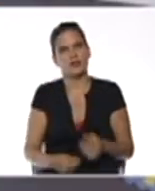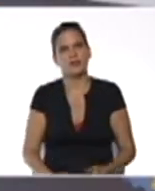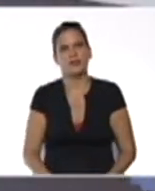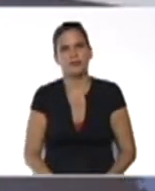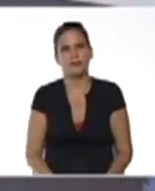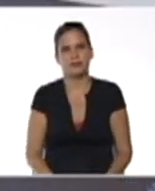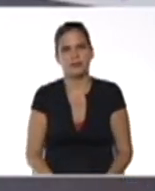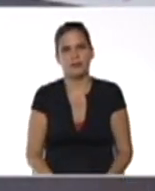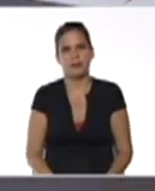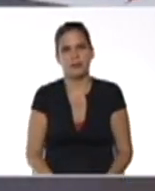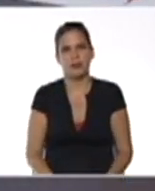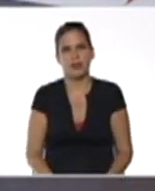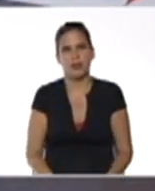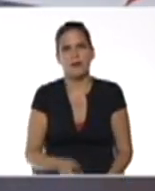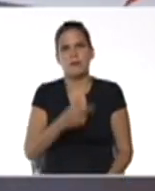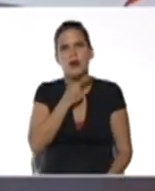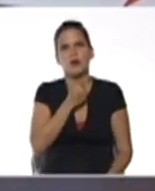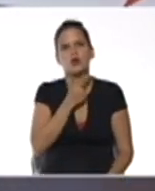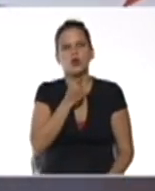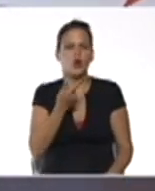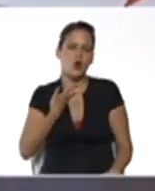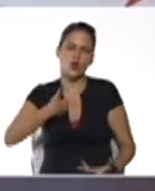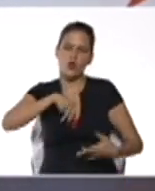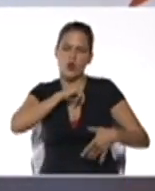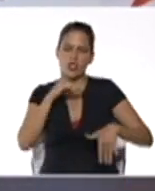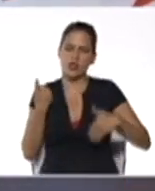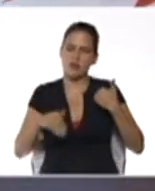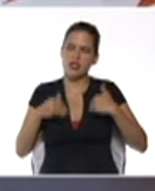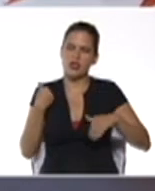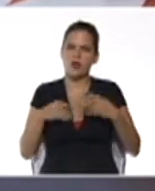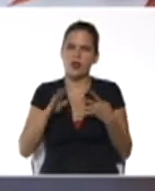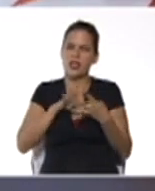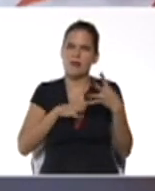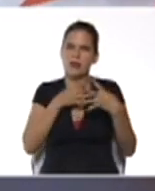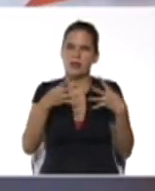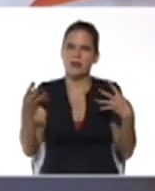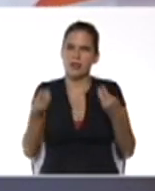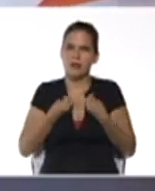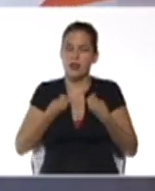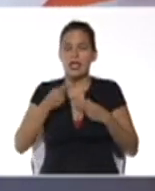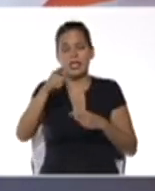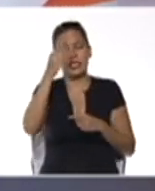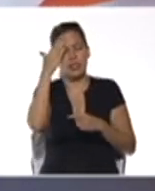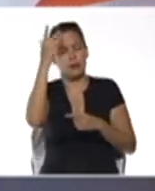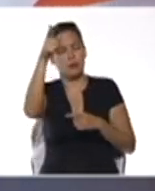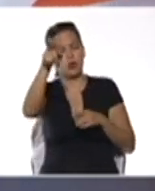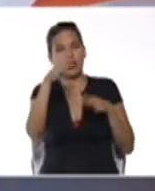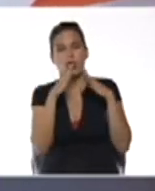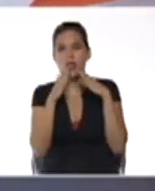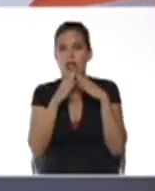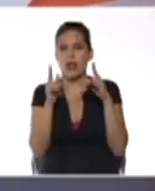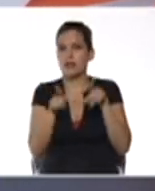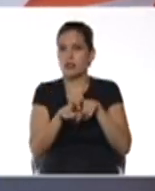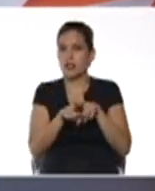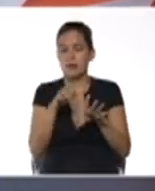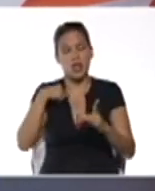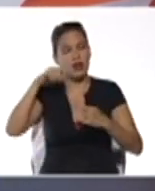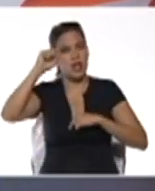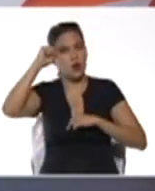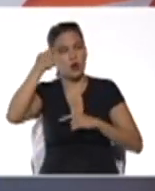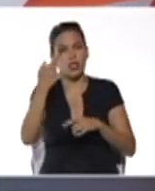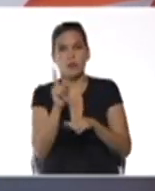me encantó nuestro miércoles de matemáticas para la vida sabemos que ustedes en casa también recordamos